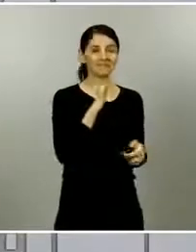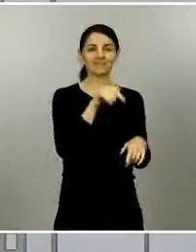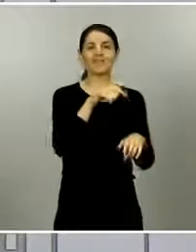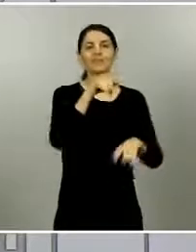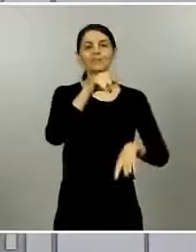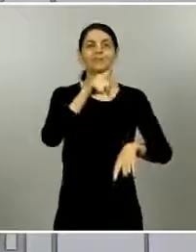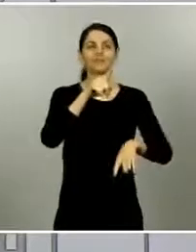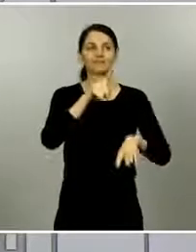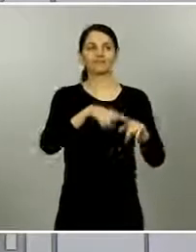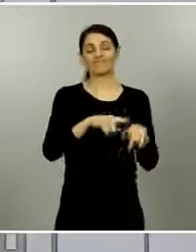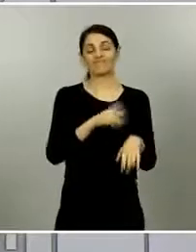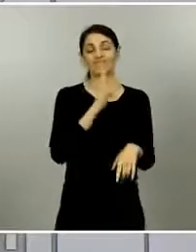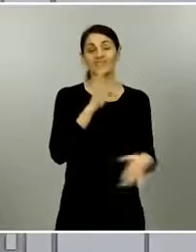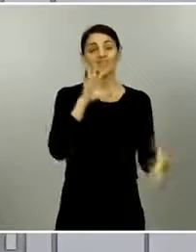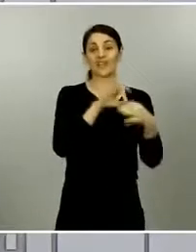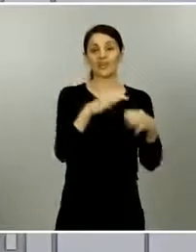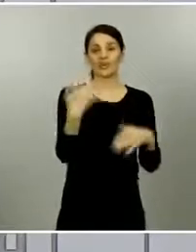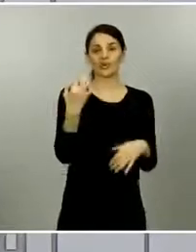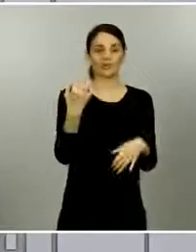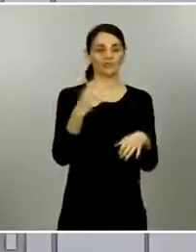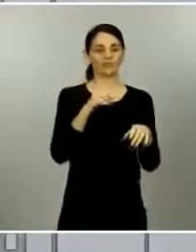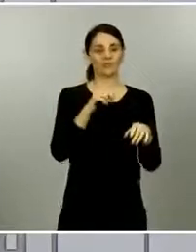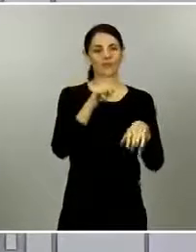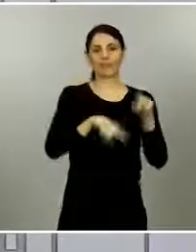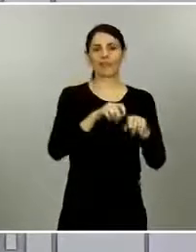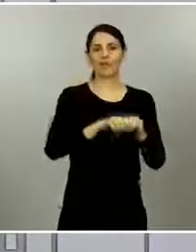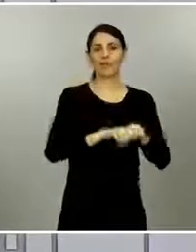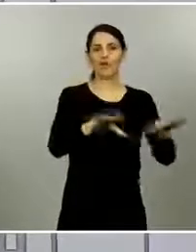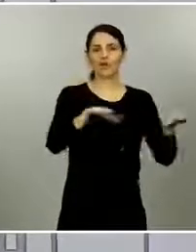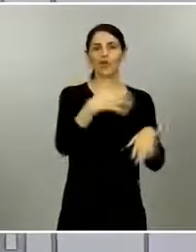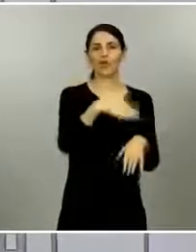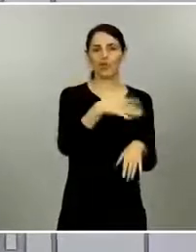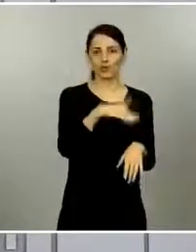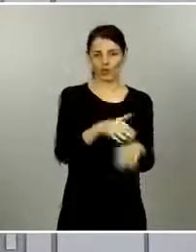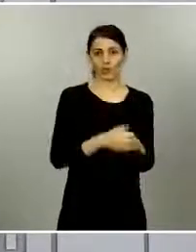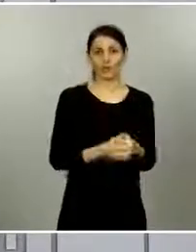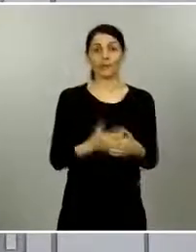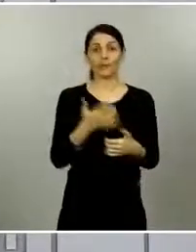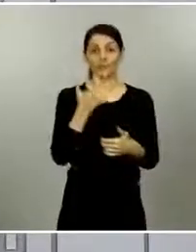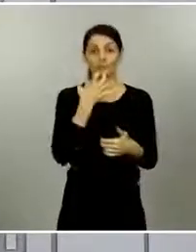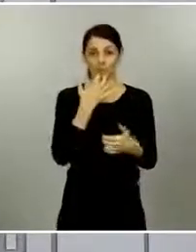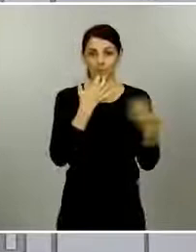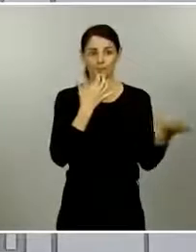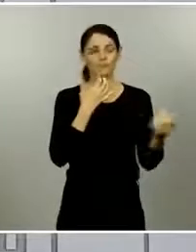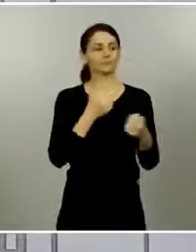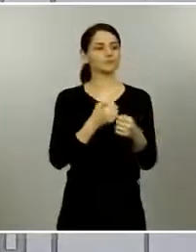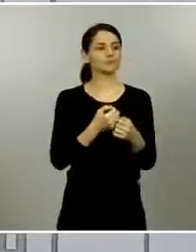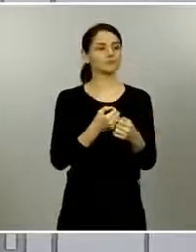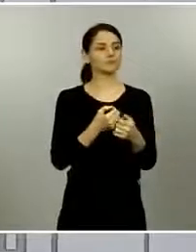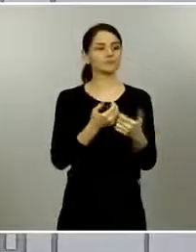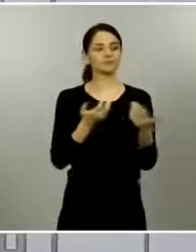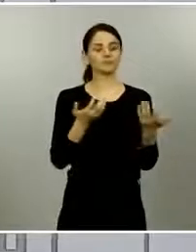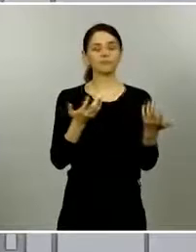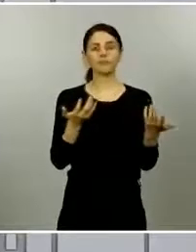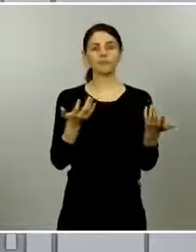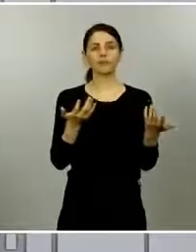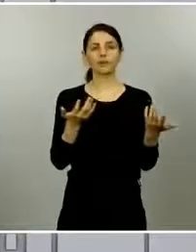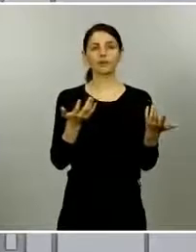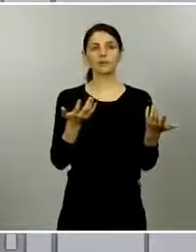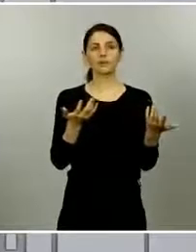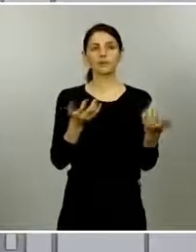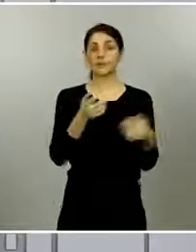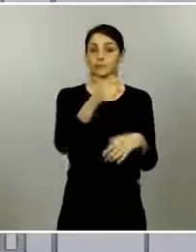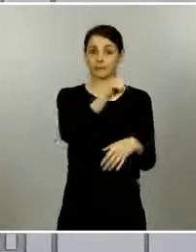focos o en los lugares donde puedan aparecer nuevos casos es decir donde puedan ir y transmitir hasta cierto punto